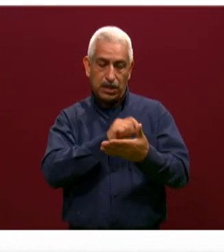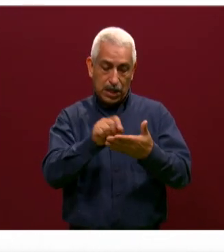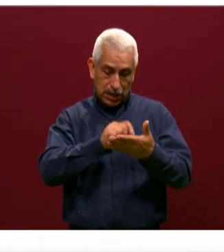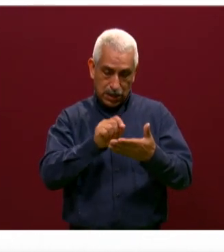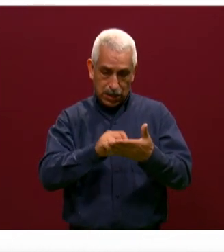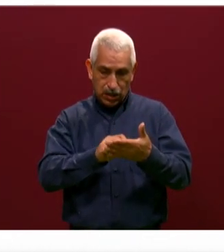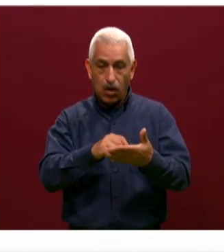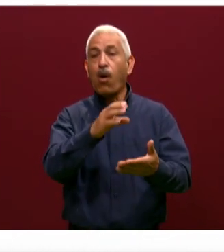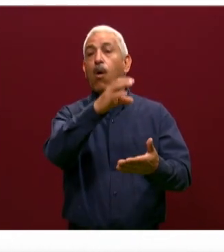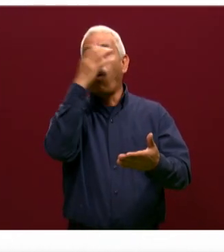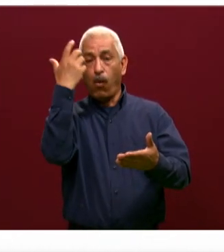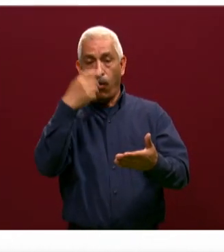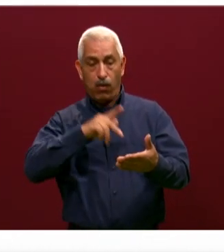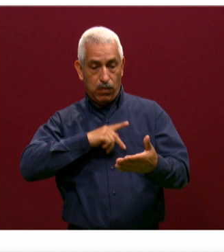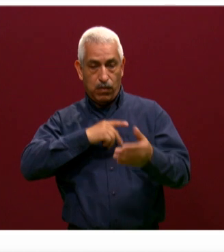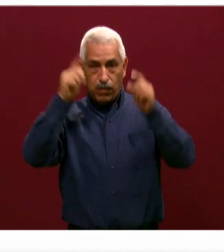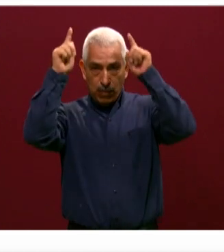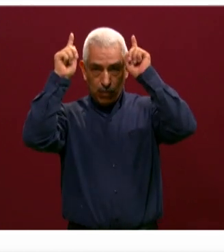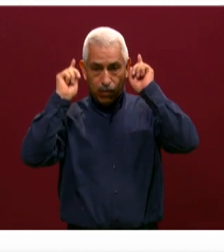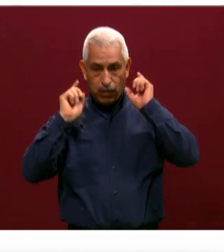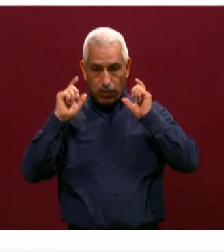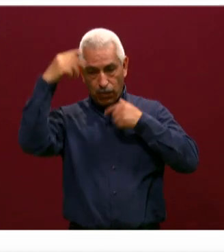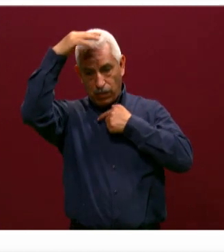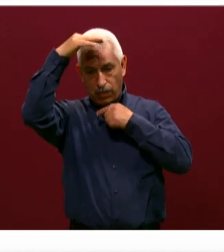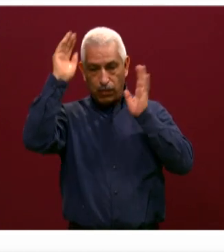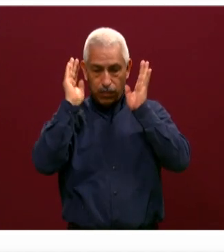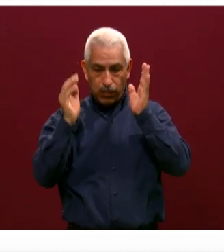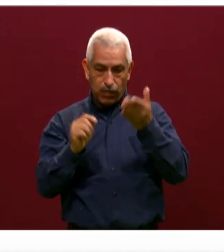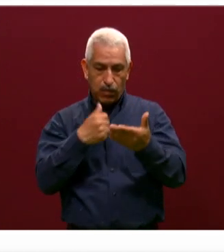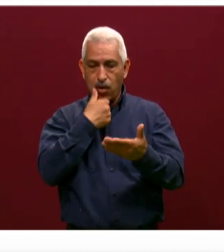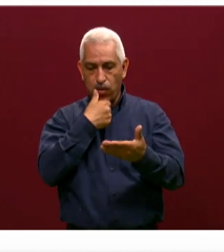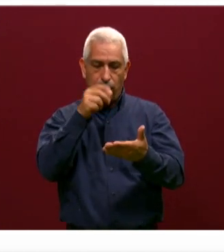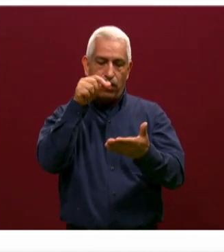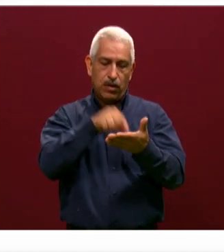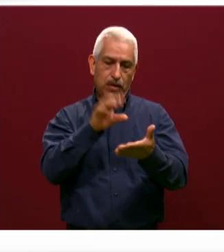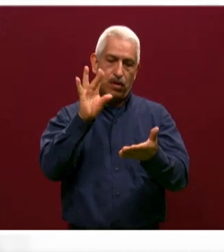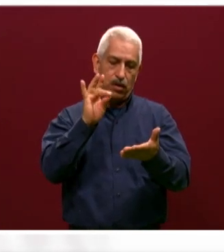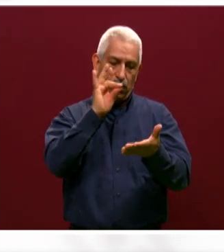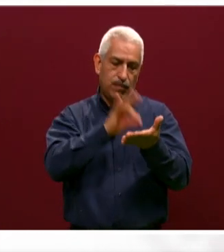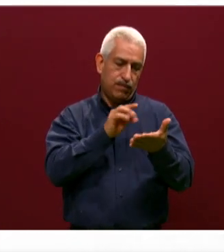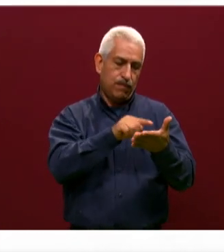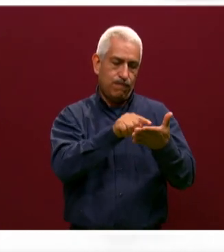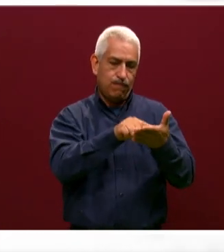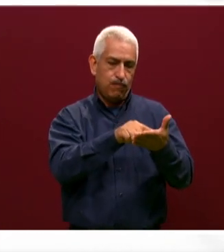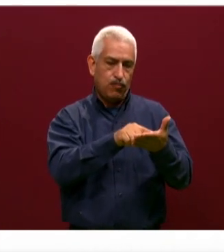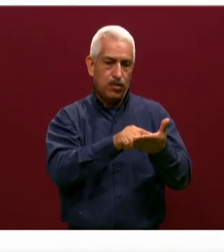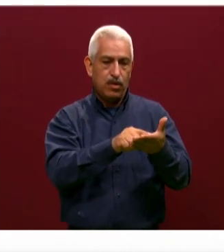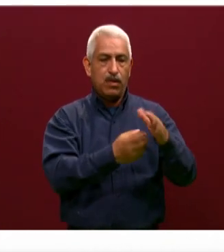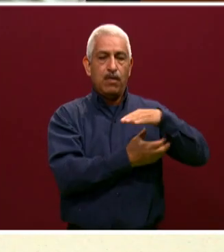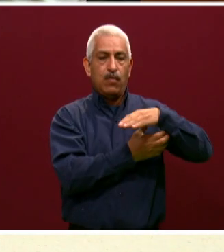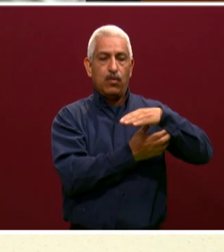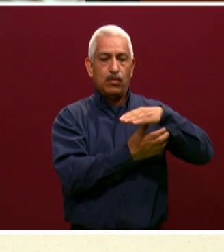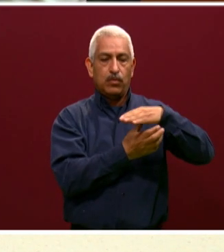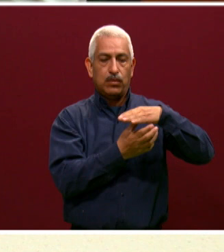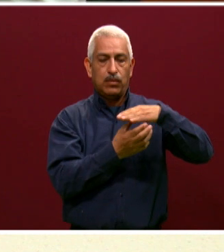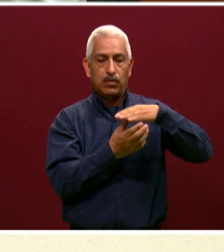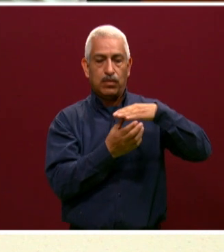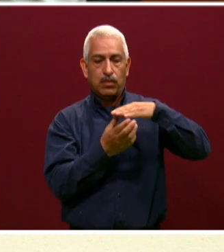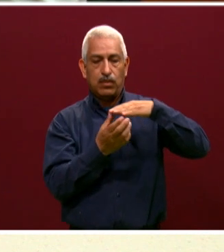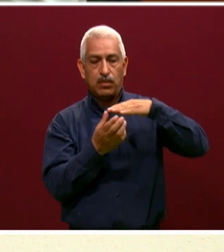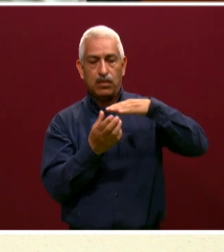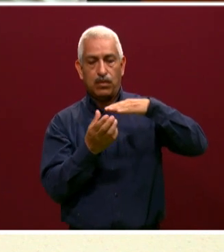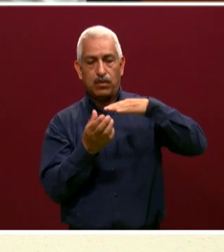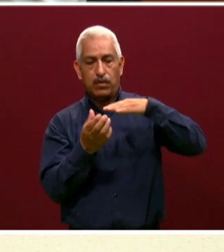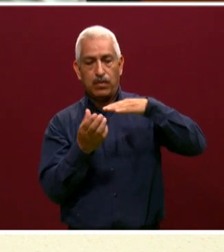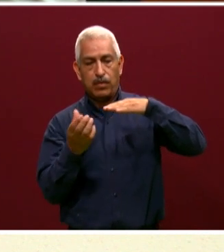fotografía. Ah, bien, o sea que vamos a sacar el preregistro, lo vamos a imprimir, vamos a llenar los datos que nos están pidiendo, vamos a poner la foto. Y la van